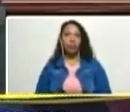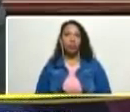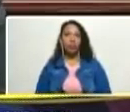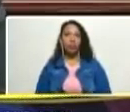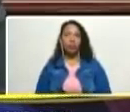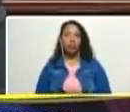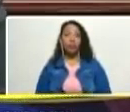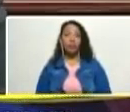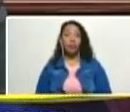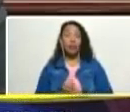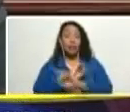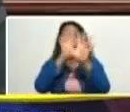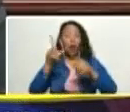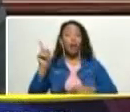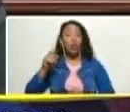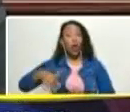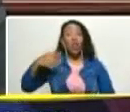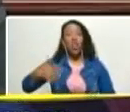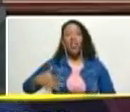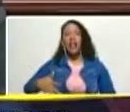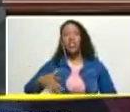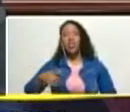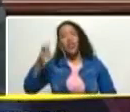que son los derechos de nuestro pueblo